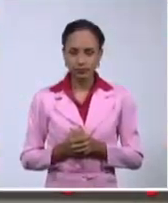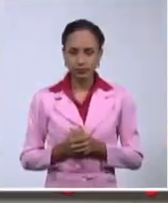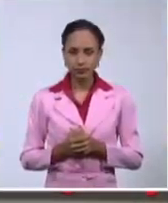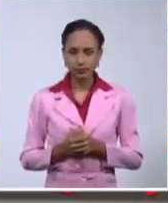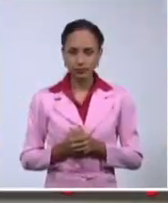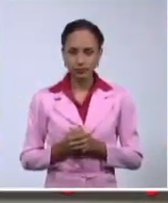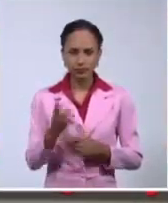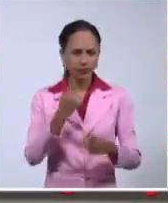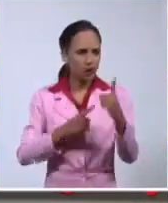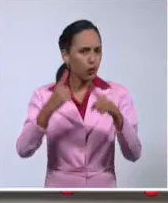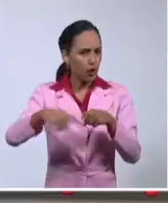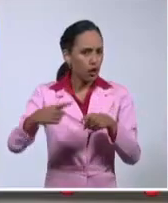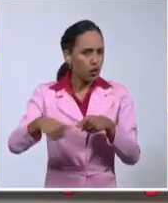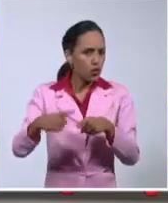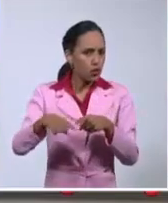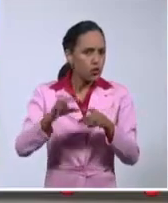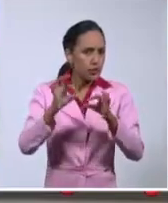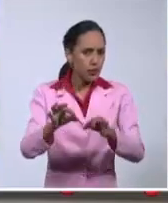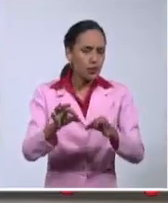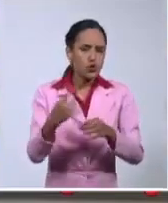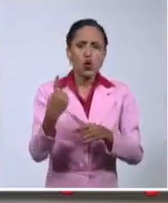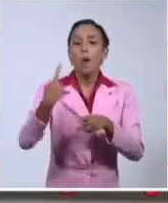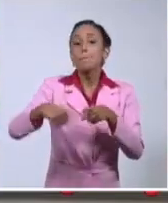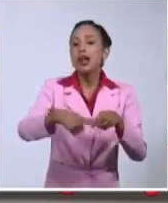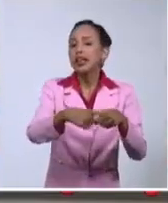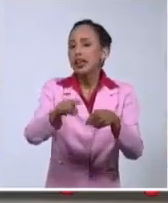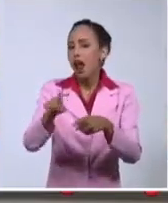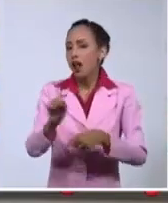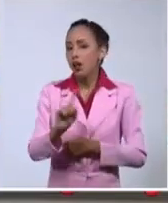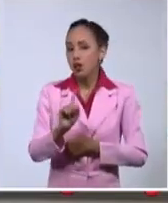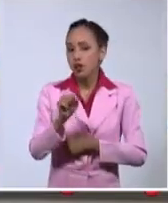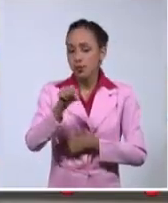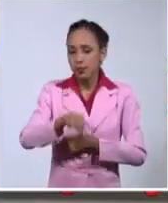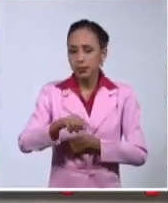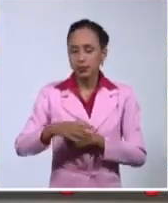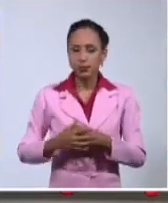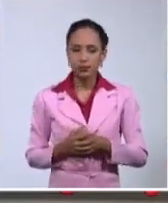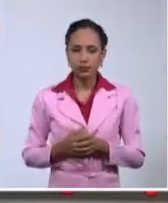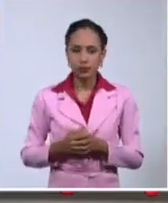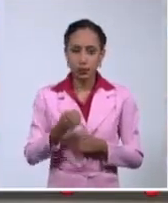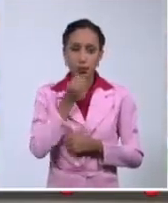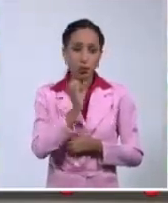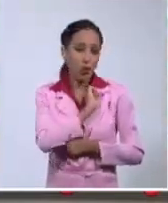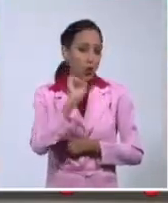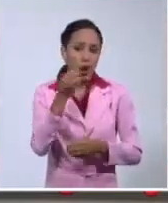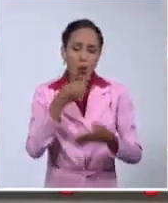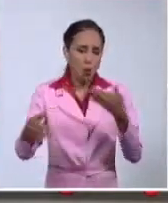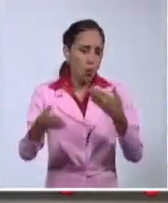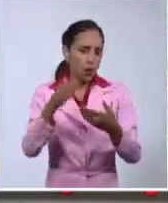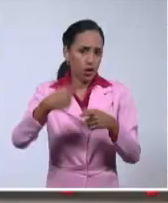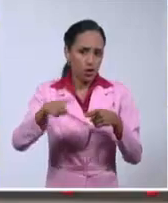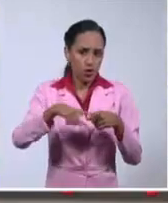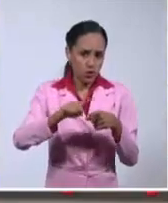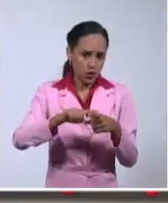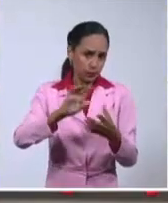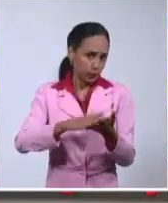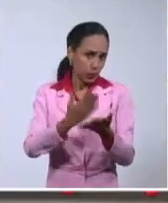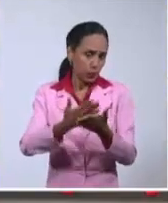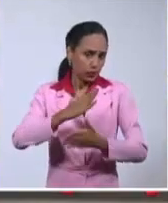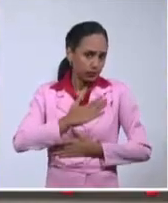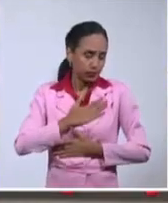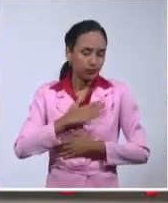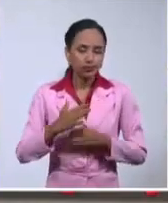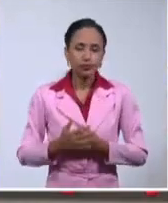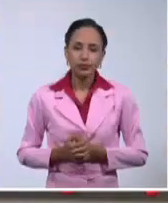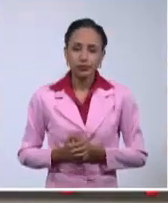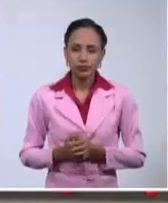y que son mucho mayores e importantes para poder lograr cualquier cosa que usted se proponga. Yo no creo, por muchísimas razones,